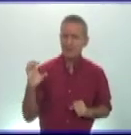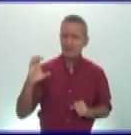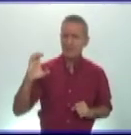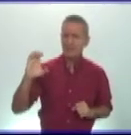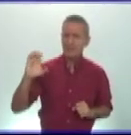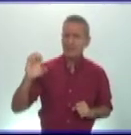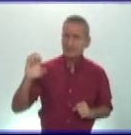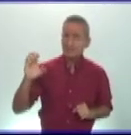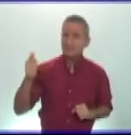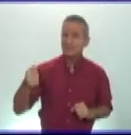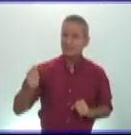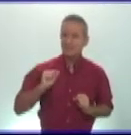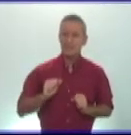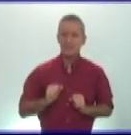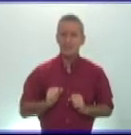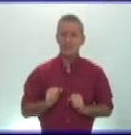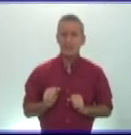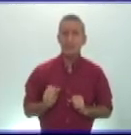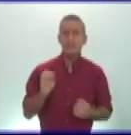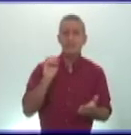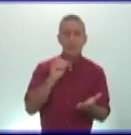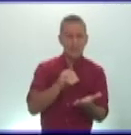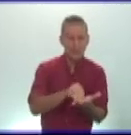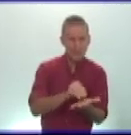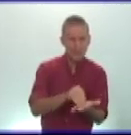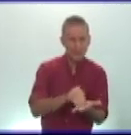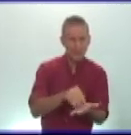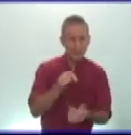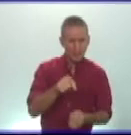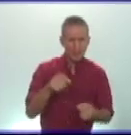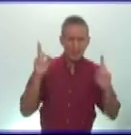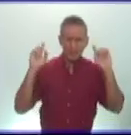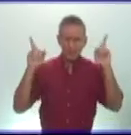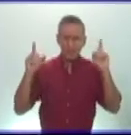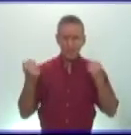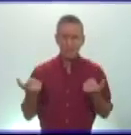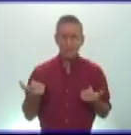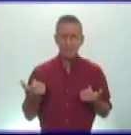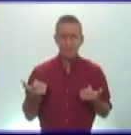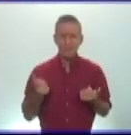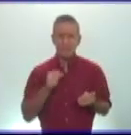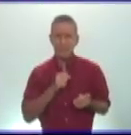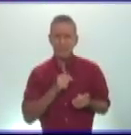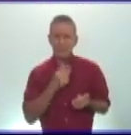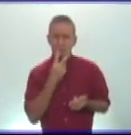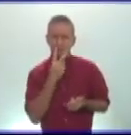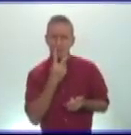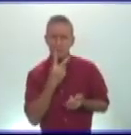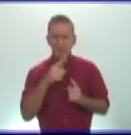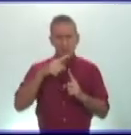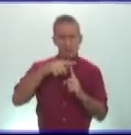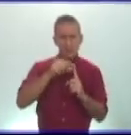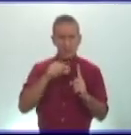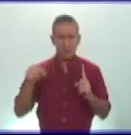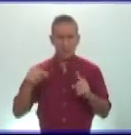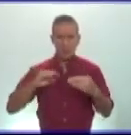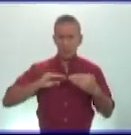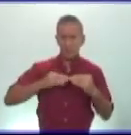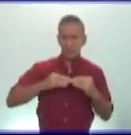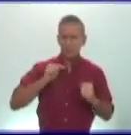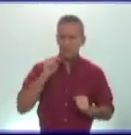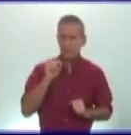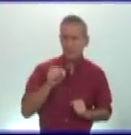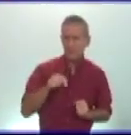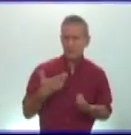agregar sobre esta reunión en el concilio de nicea es que mediante los temas que se discutieron en este